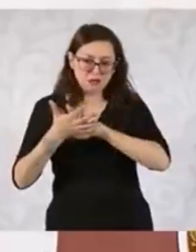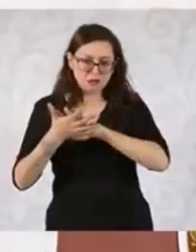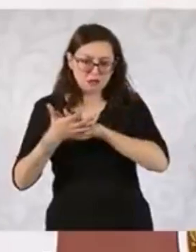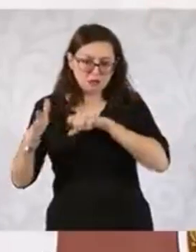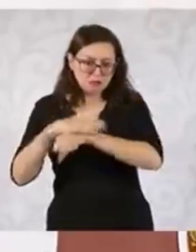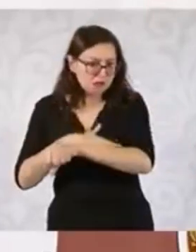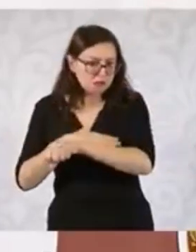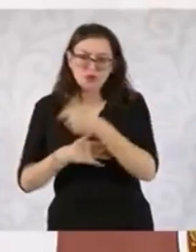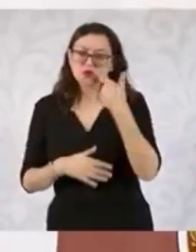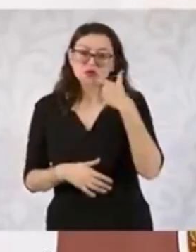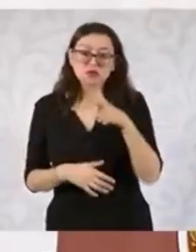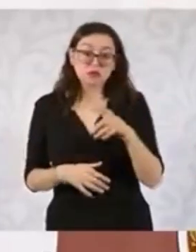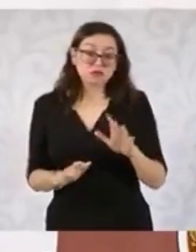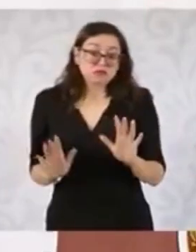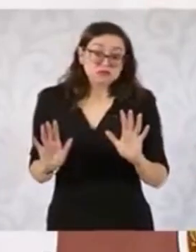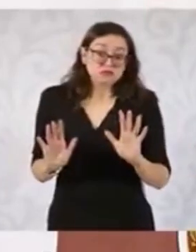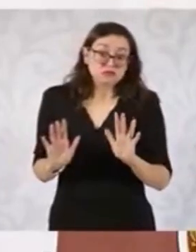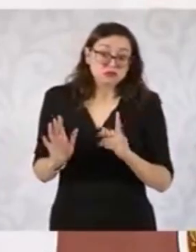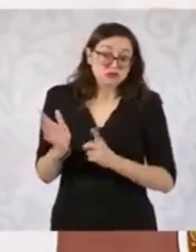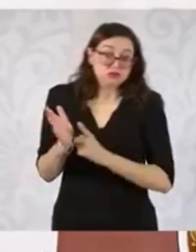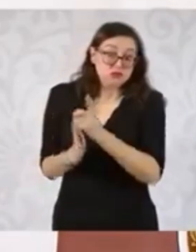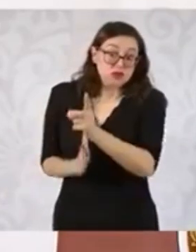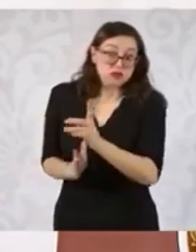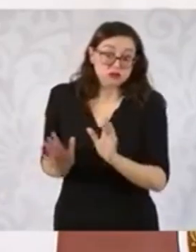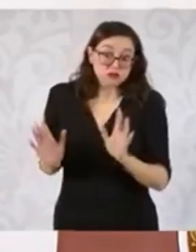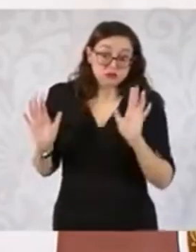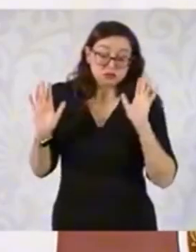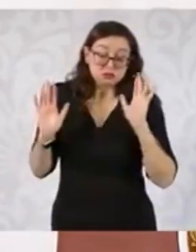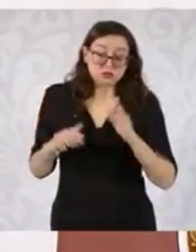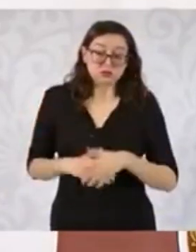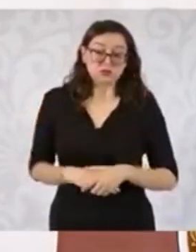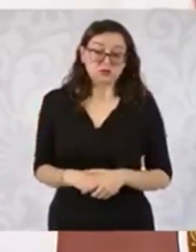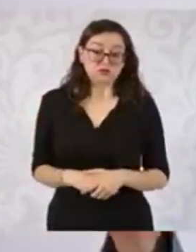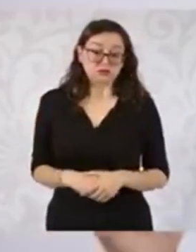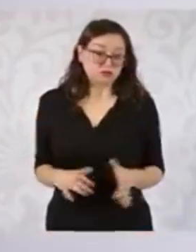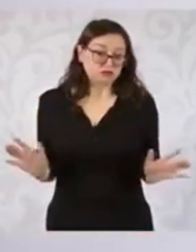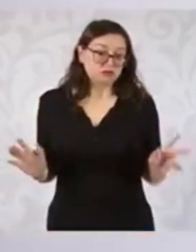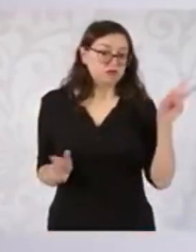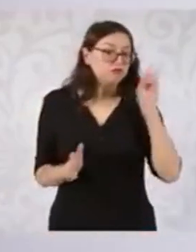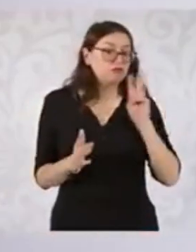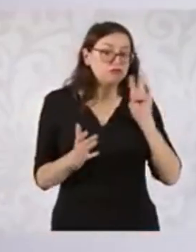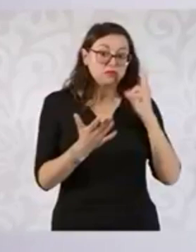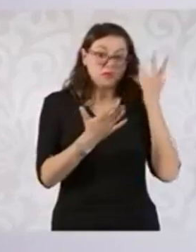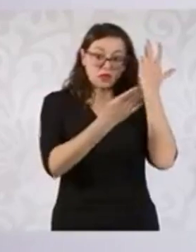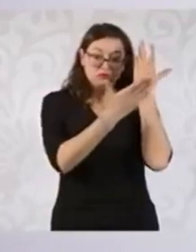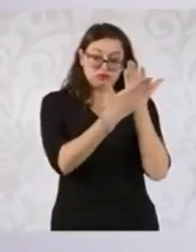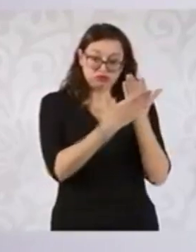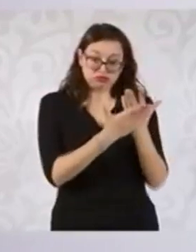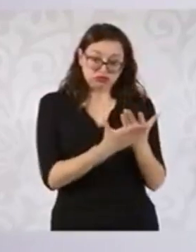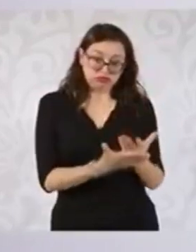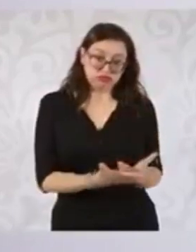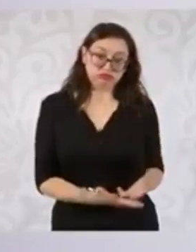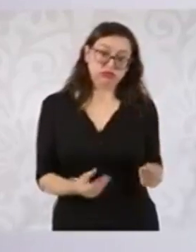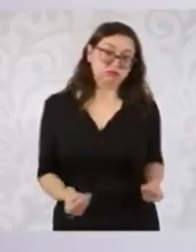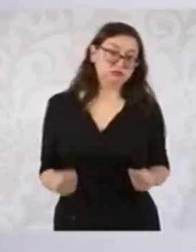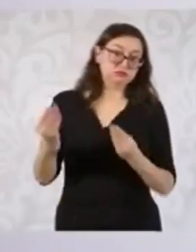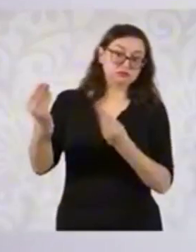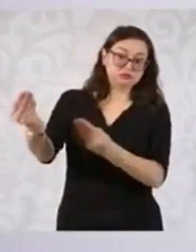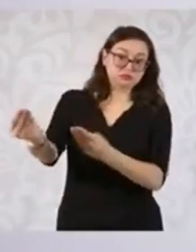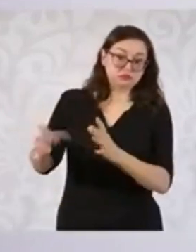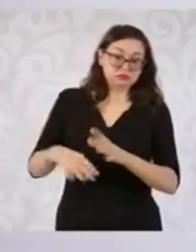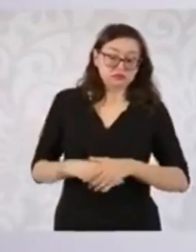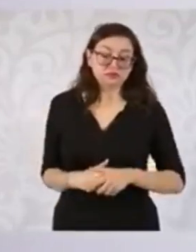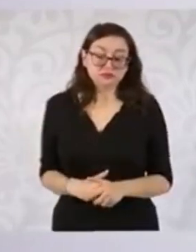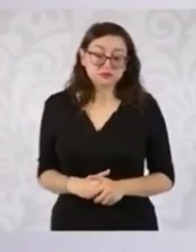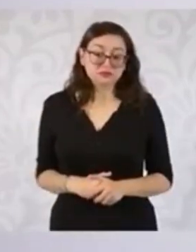Bueno, pues es su derecho. Lo que es claro son todas las pruebas que se presentaron. El gran